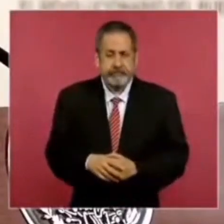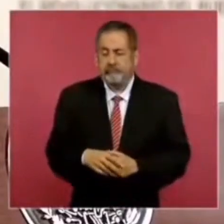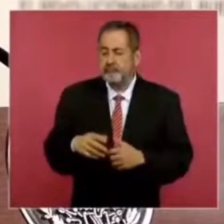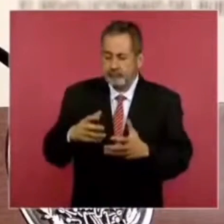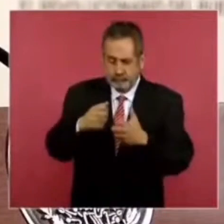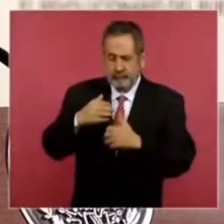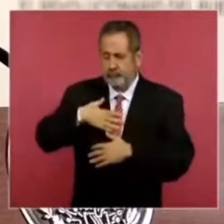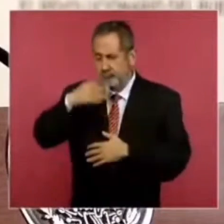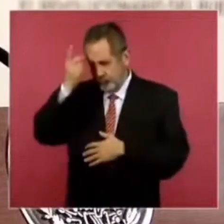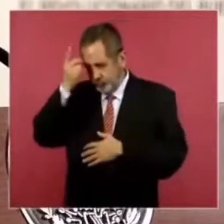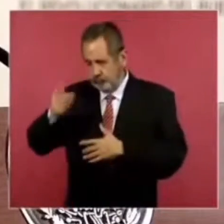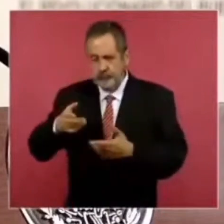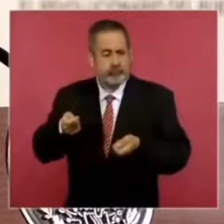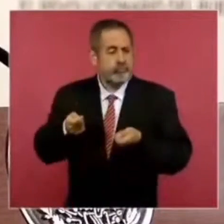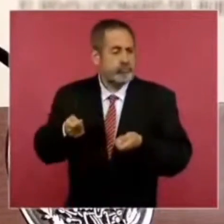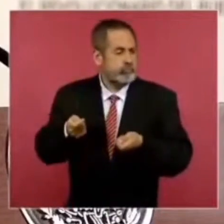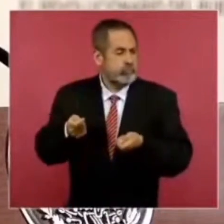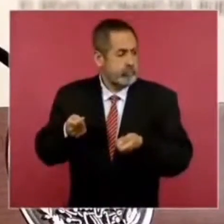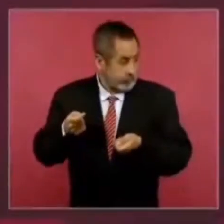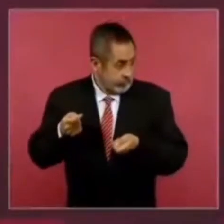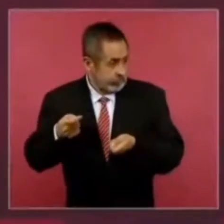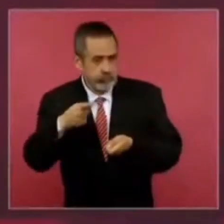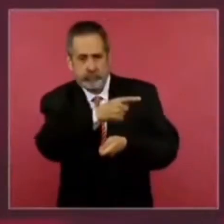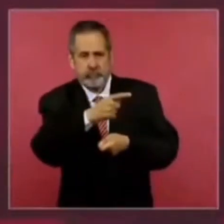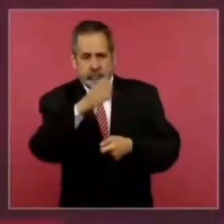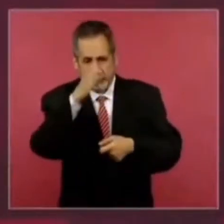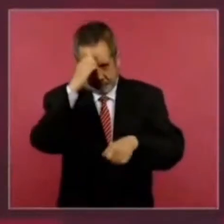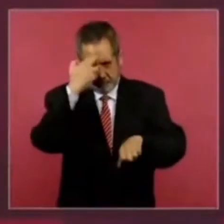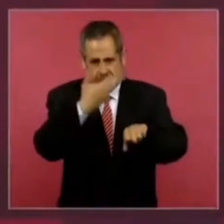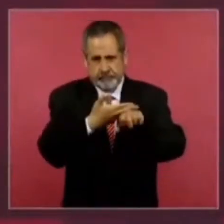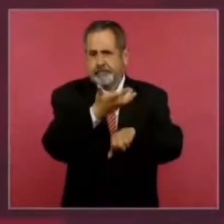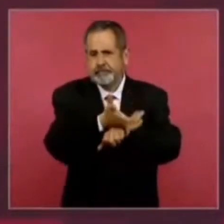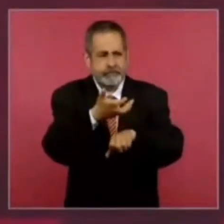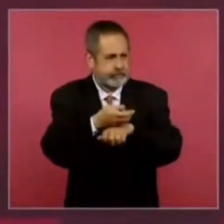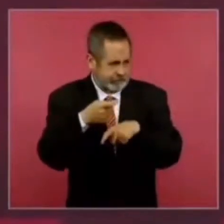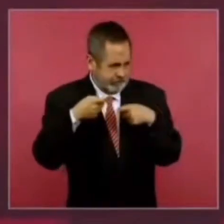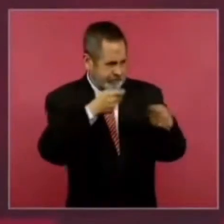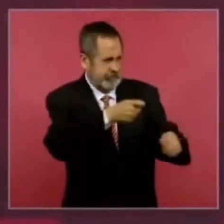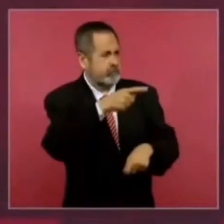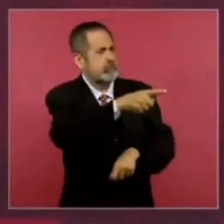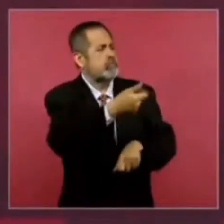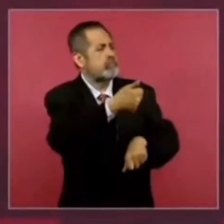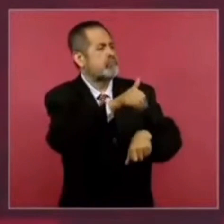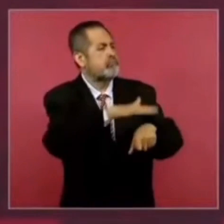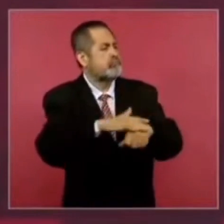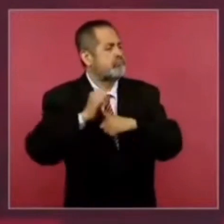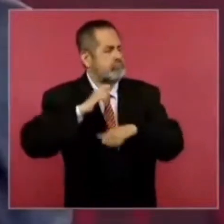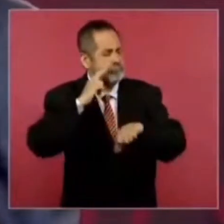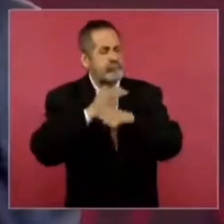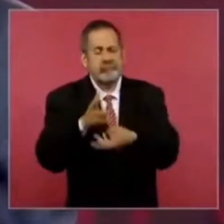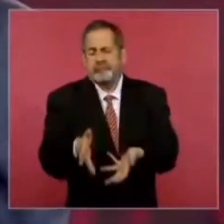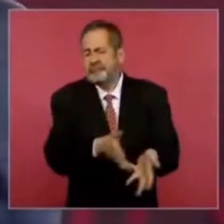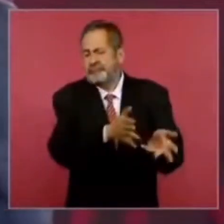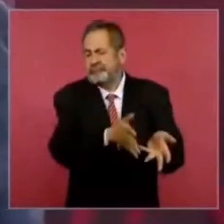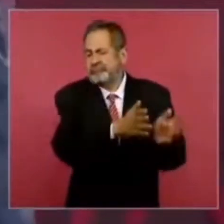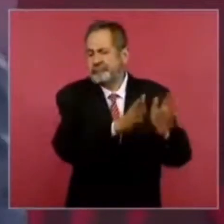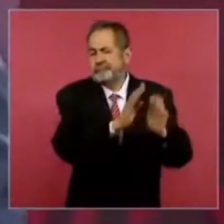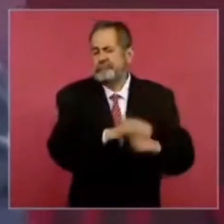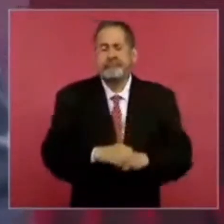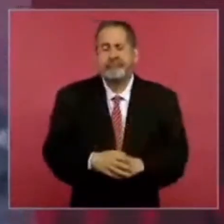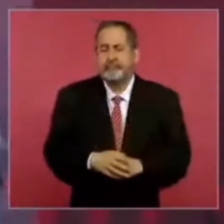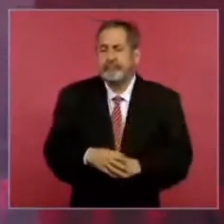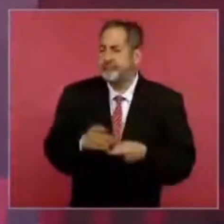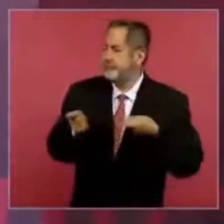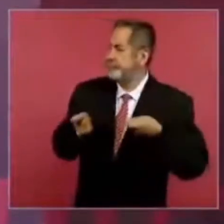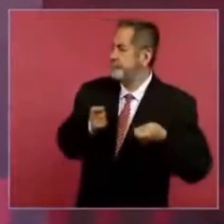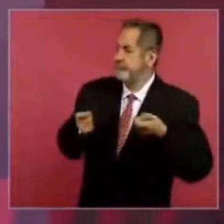manejando administradores estadounidenses. Y hasta los